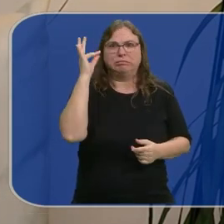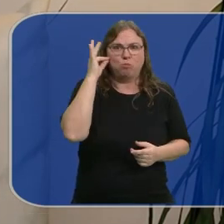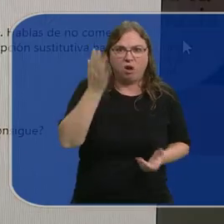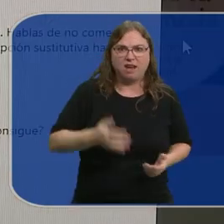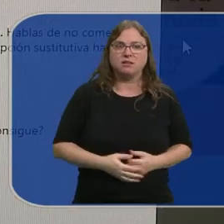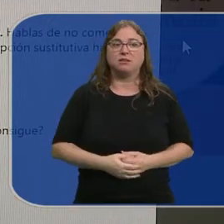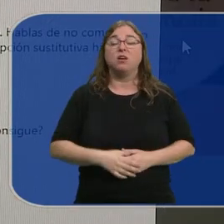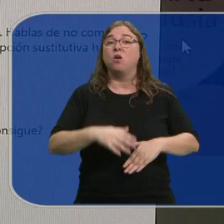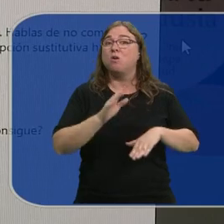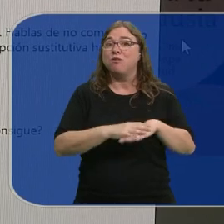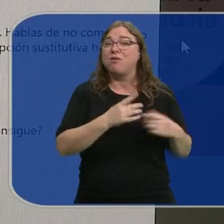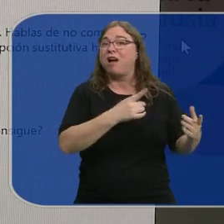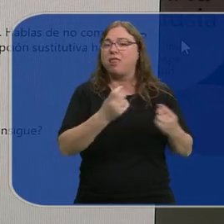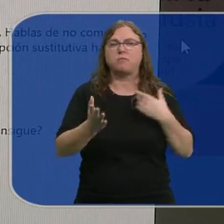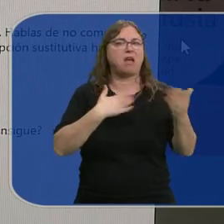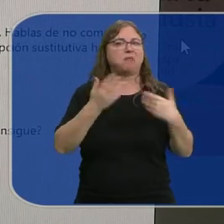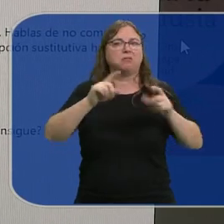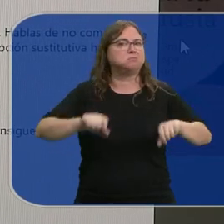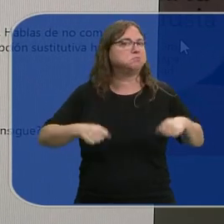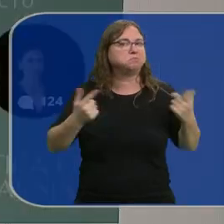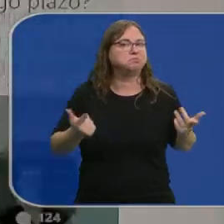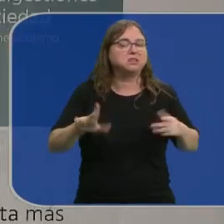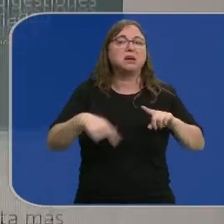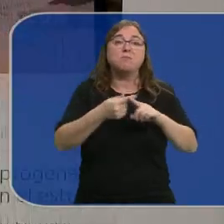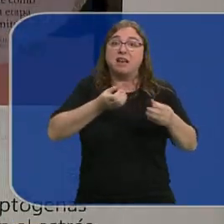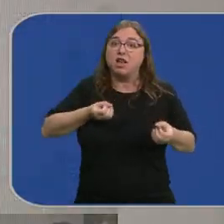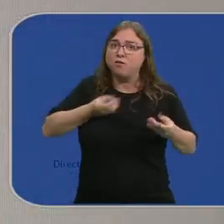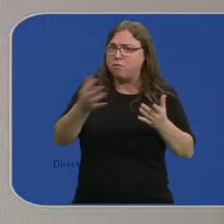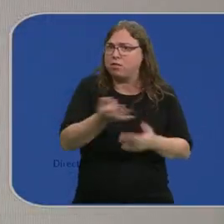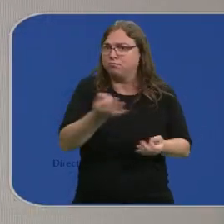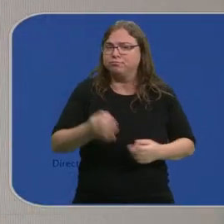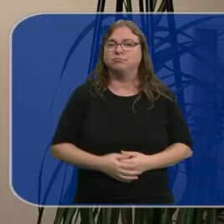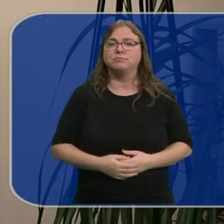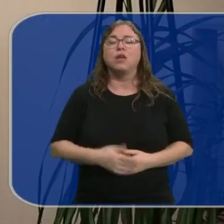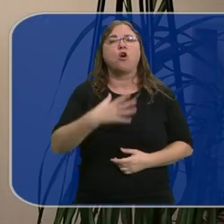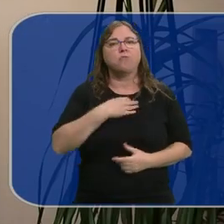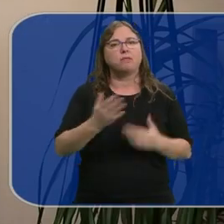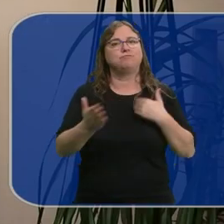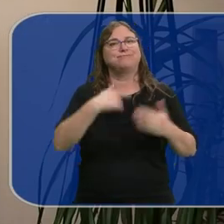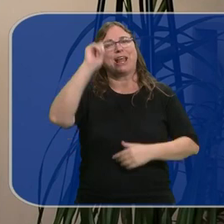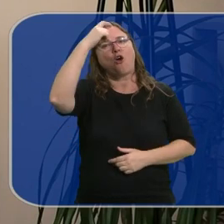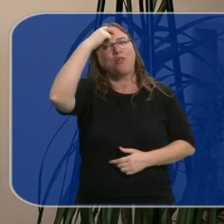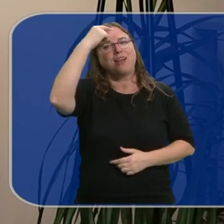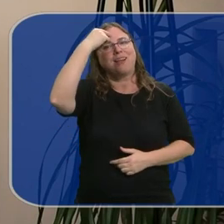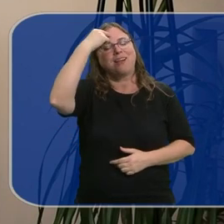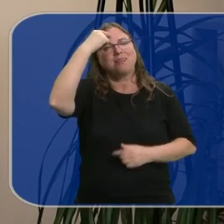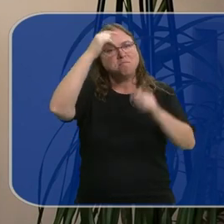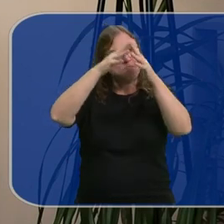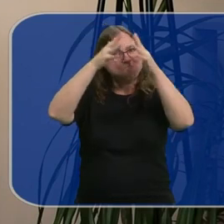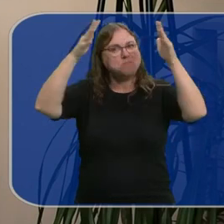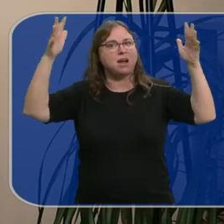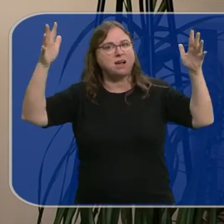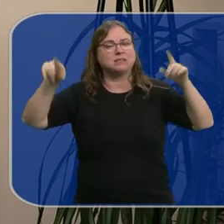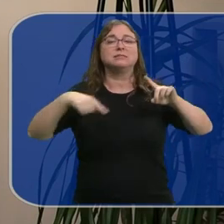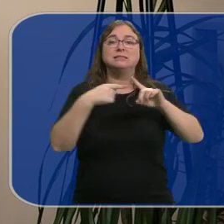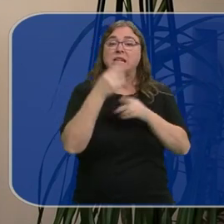las mujeres. Y para eso hace falta hablar sin tapujos y con la información adecuada. Vamos a poder tener un concepto muchísimo más amplio